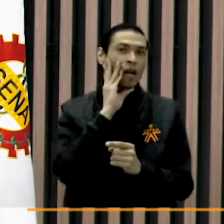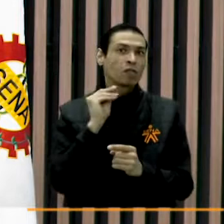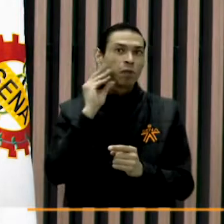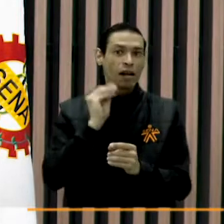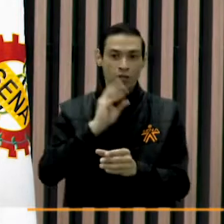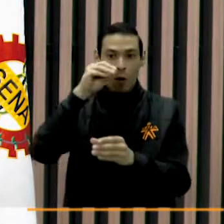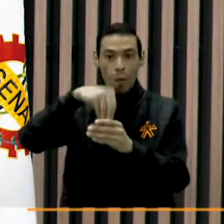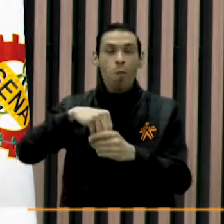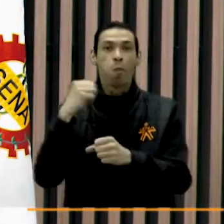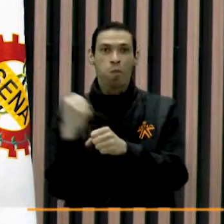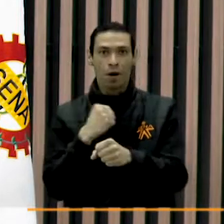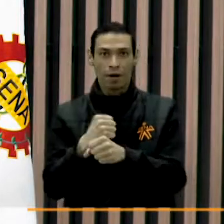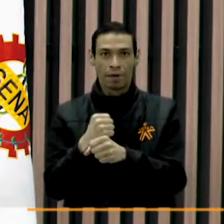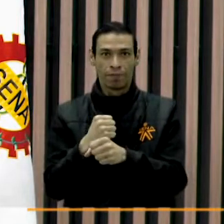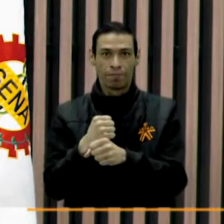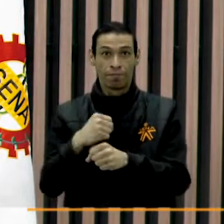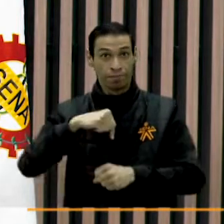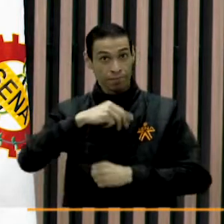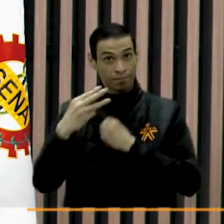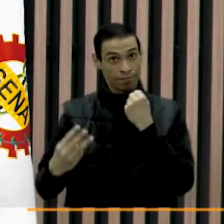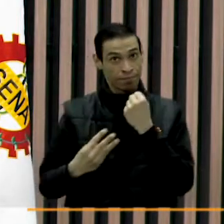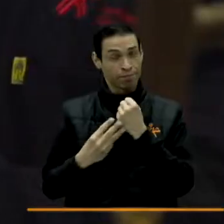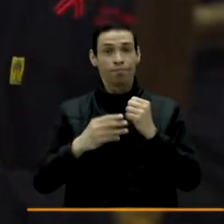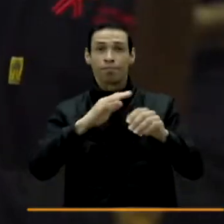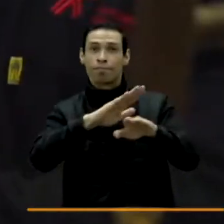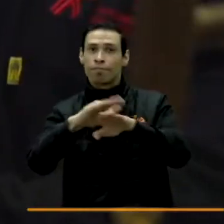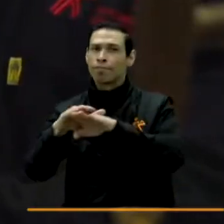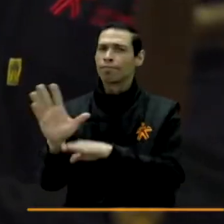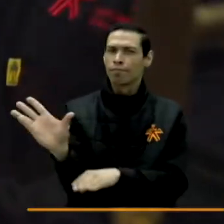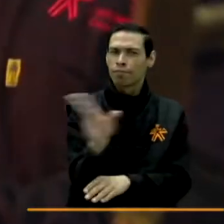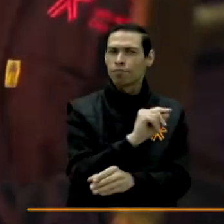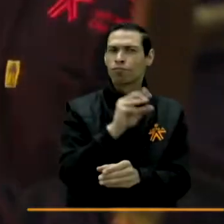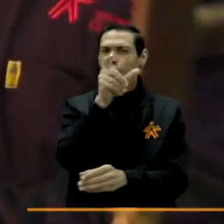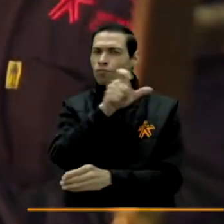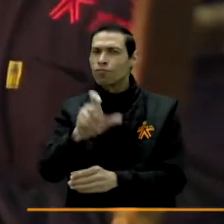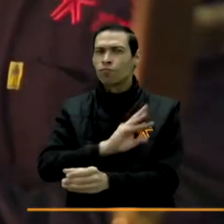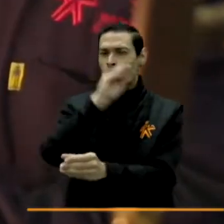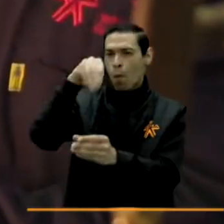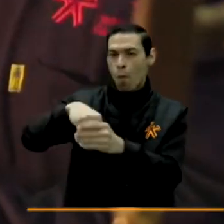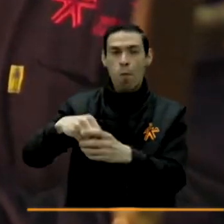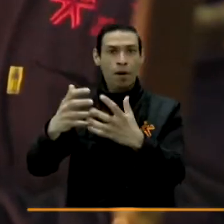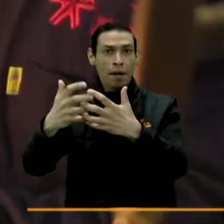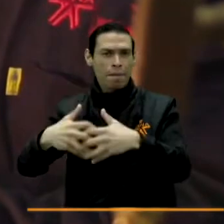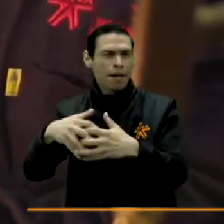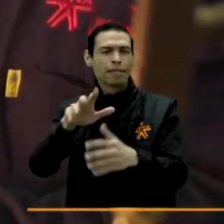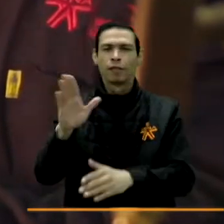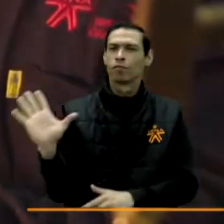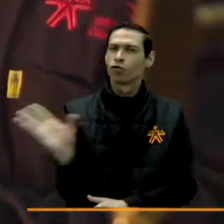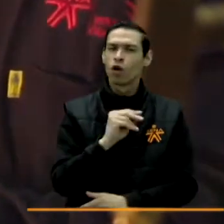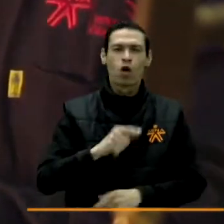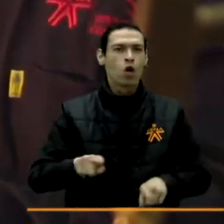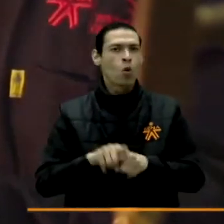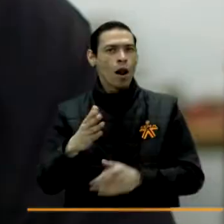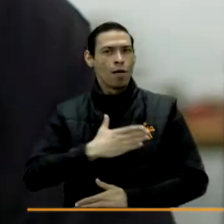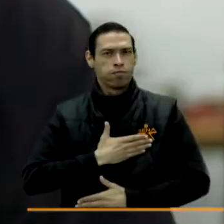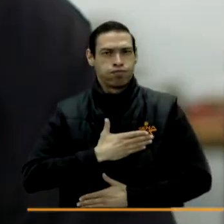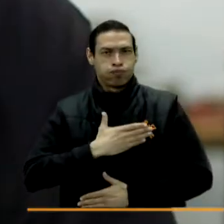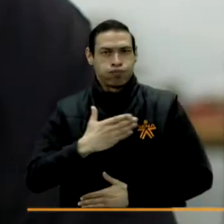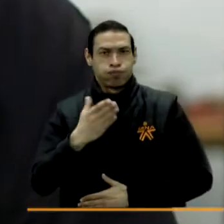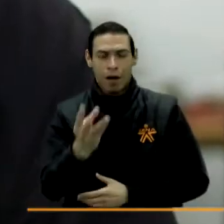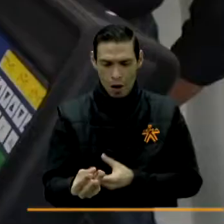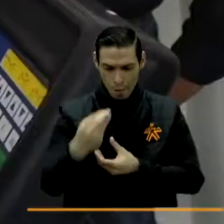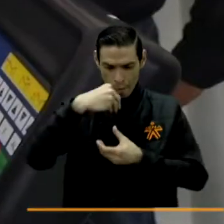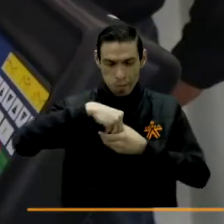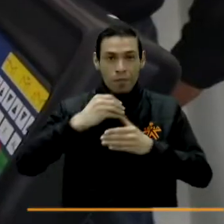Desde la entidad, les damos una especial bienvenida a los trabajadores de esa destacada multinacional colombiana